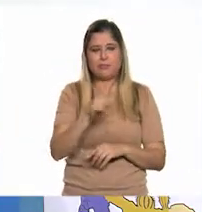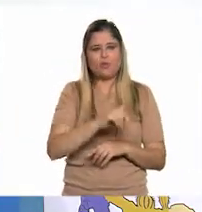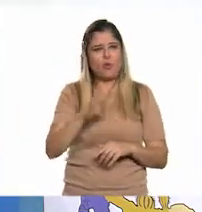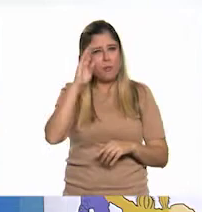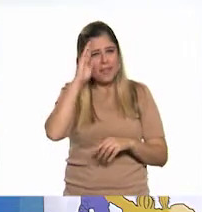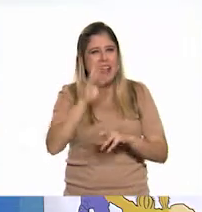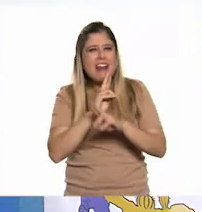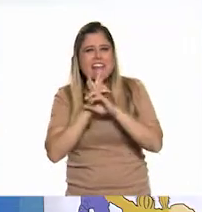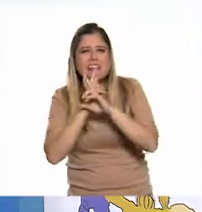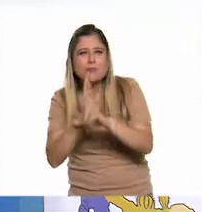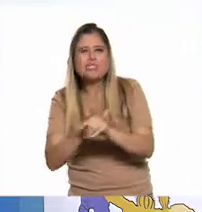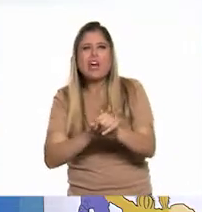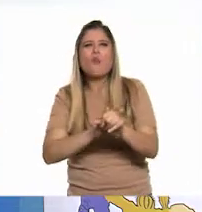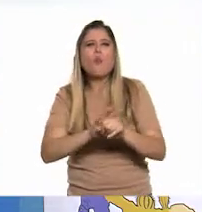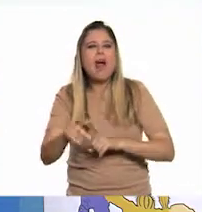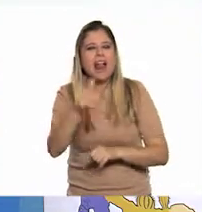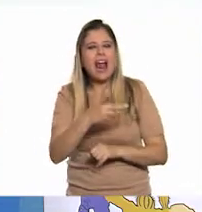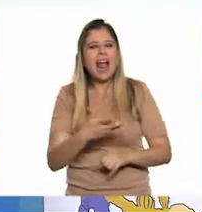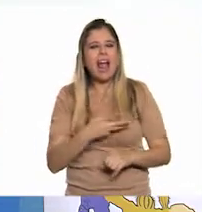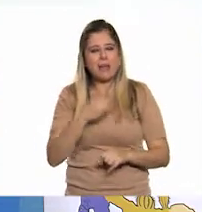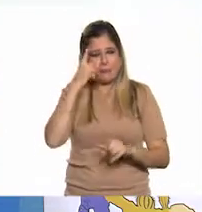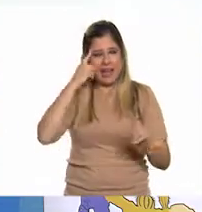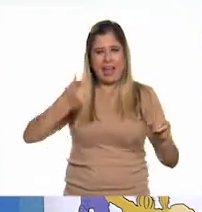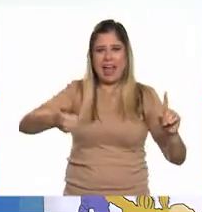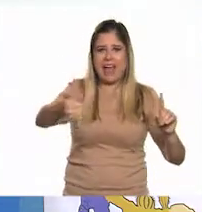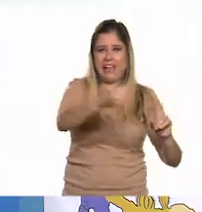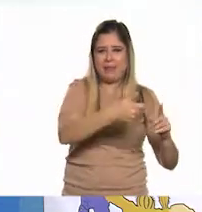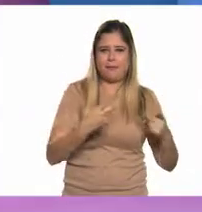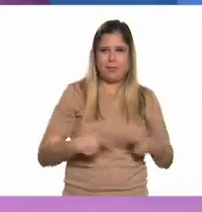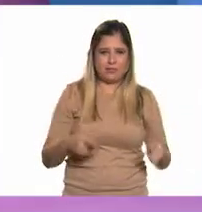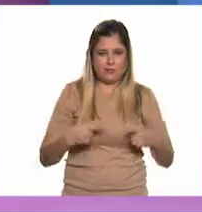respuesta que queremos obtener de cada uno de ellos.